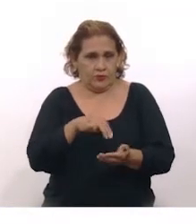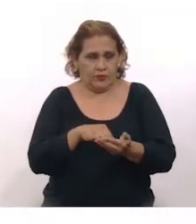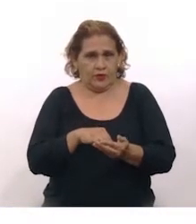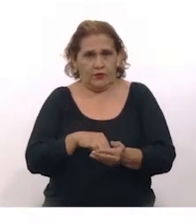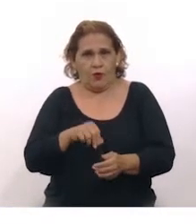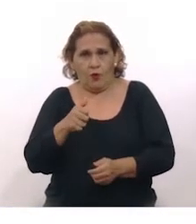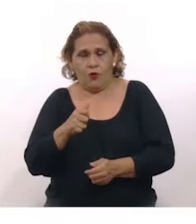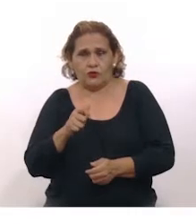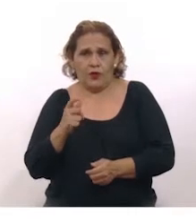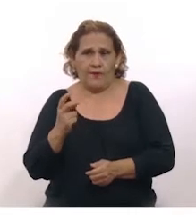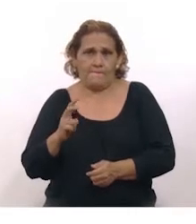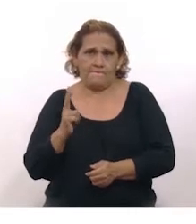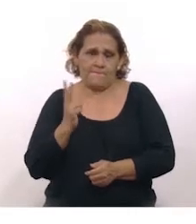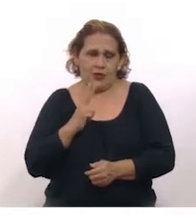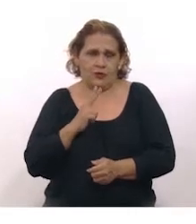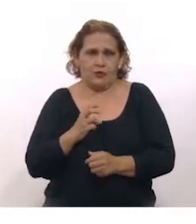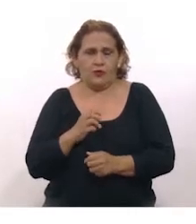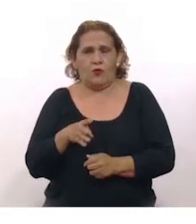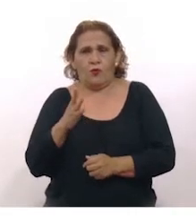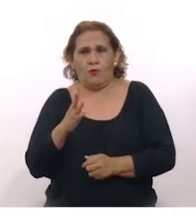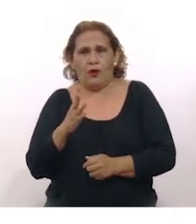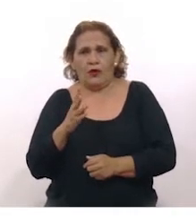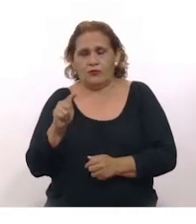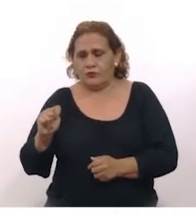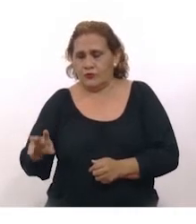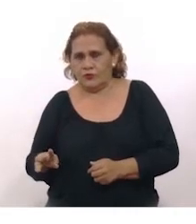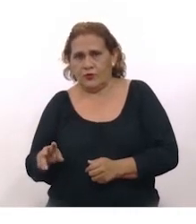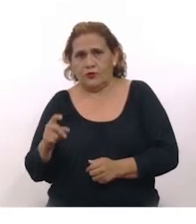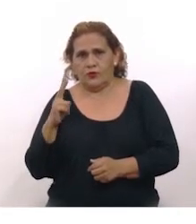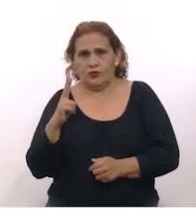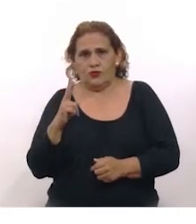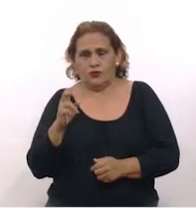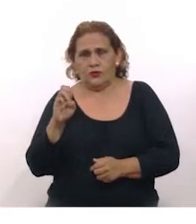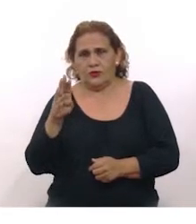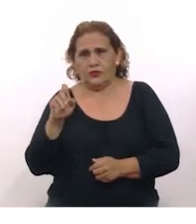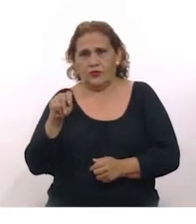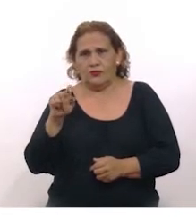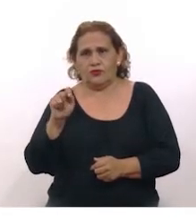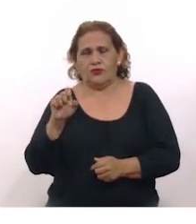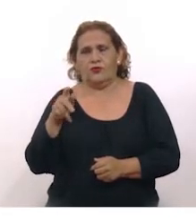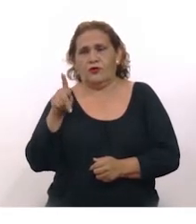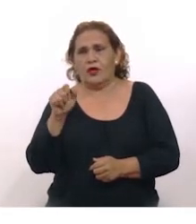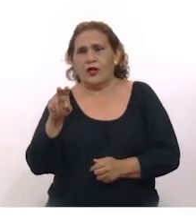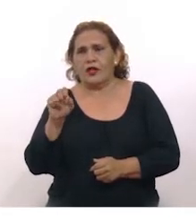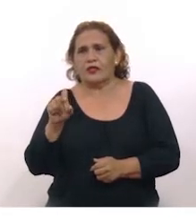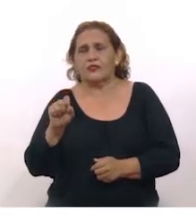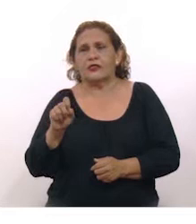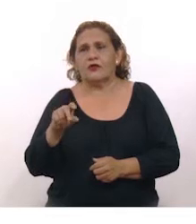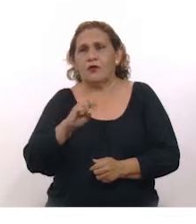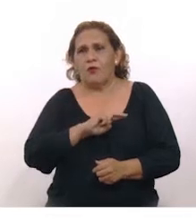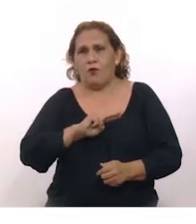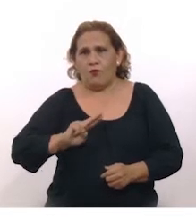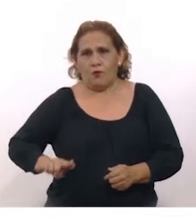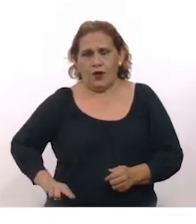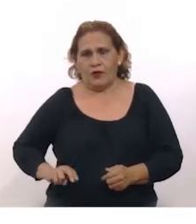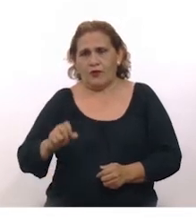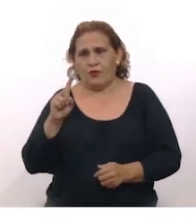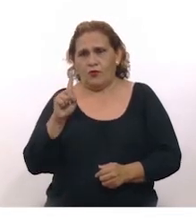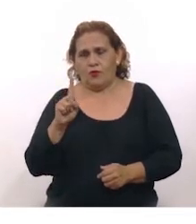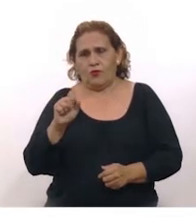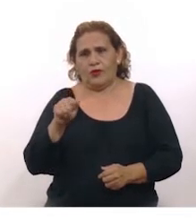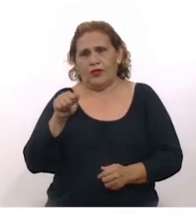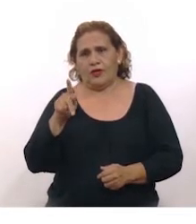11 en Valladolid, 4 en Ticimín, 3 en Motul, 2 en Cenotillo, Espita, Canacín, Tinum y Humán, y 1 en Aquil,